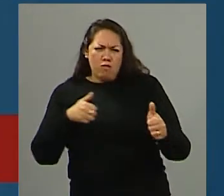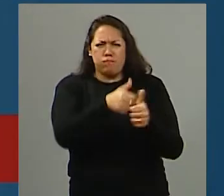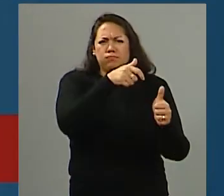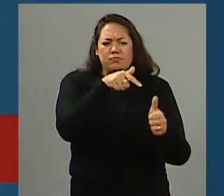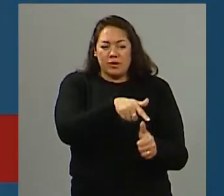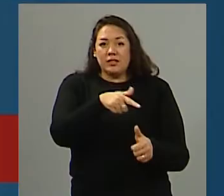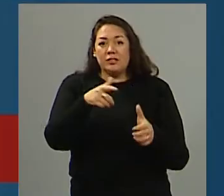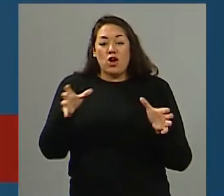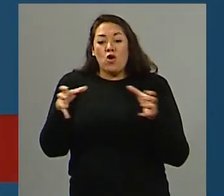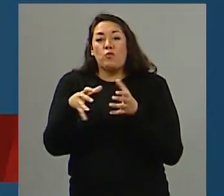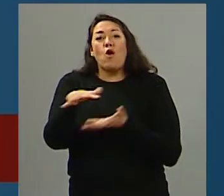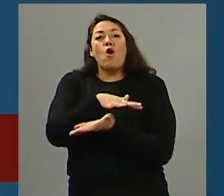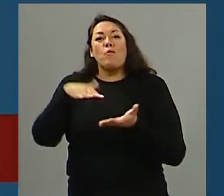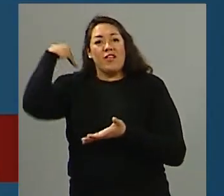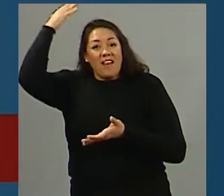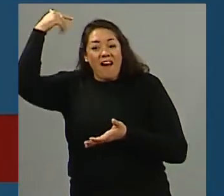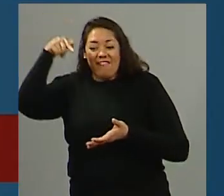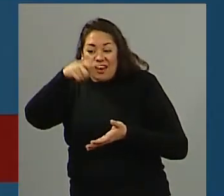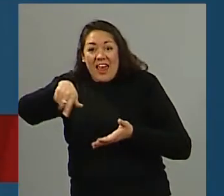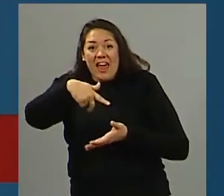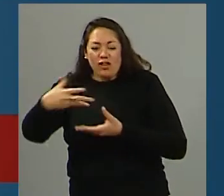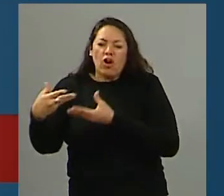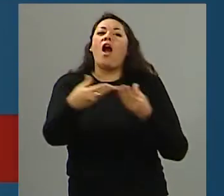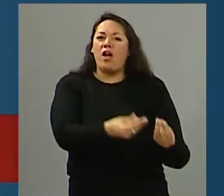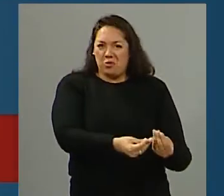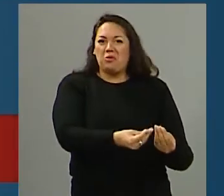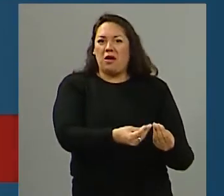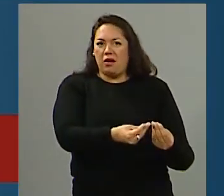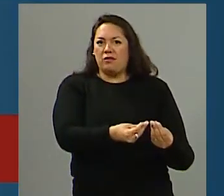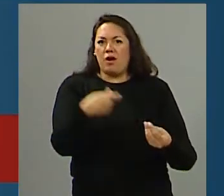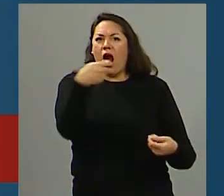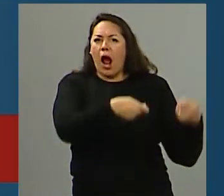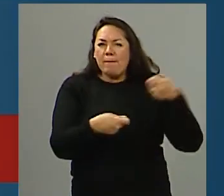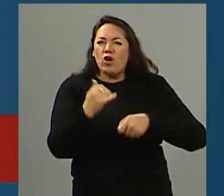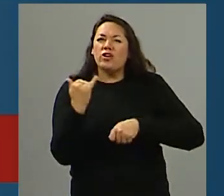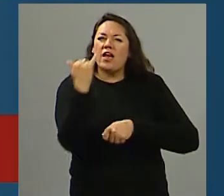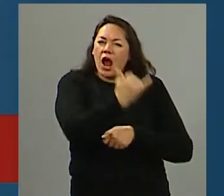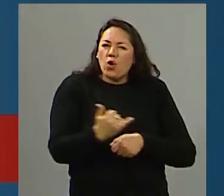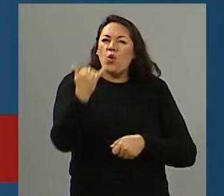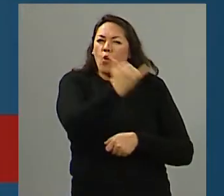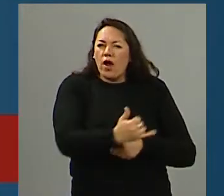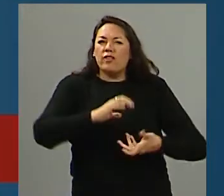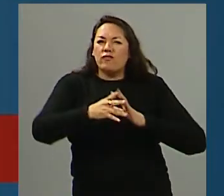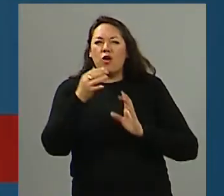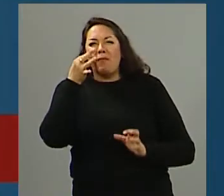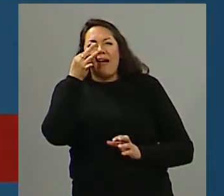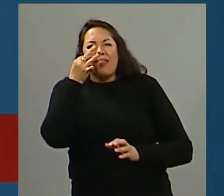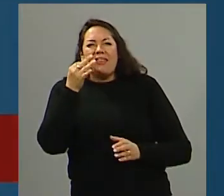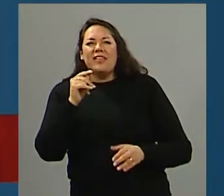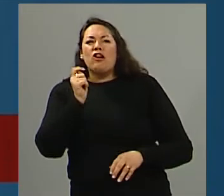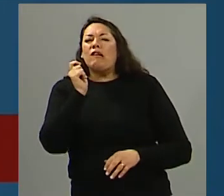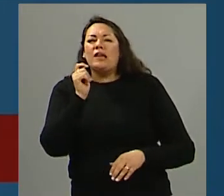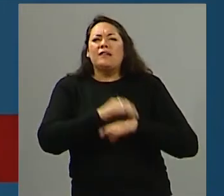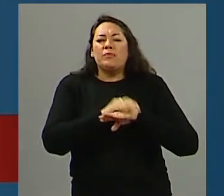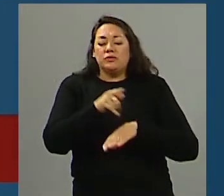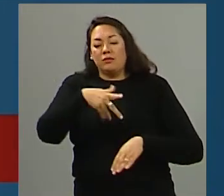de New Jersey que estaba justamente haciendo esto, aportó muchos datos para que enseguida pudiera identificar a la persona, ¿no?